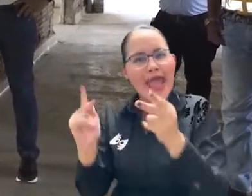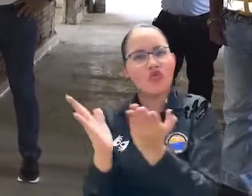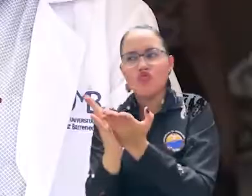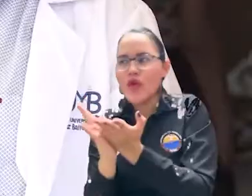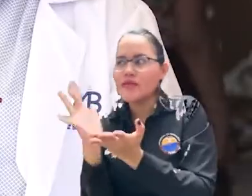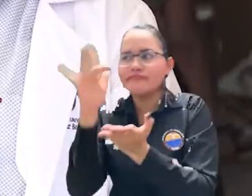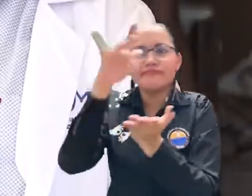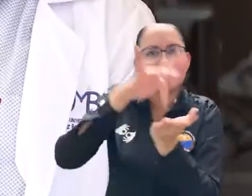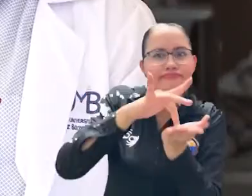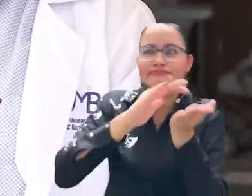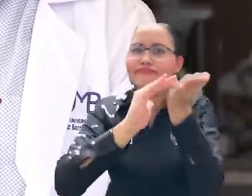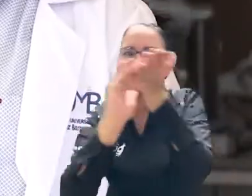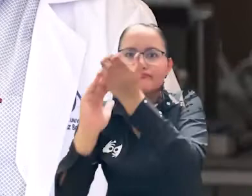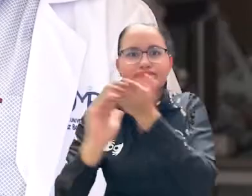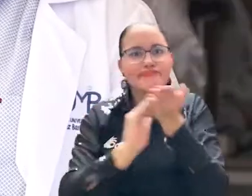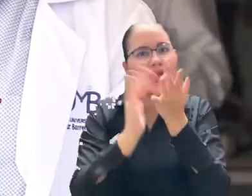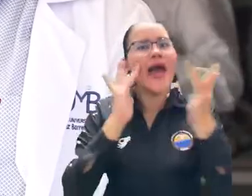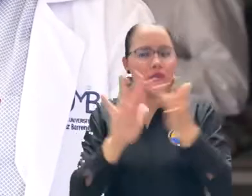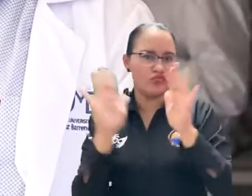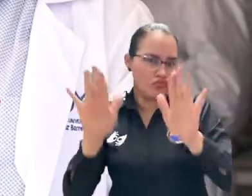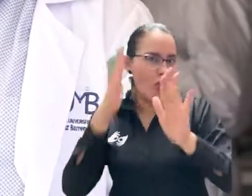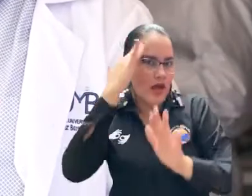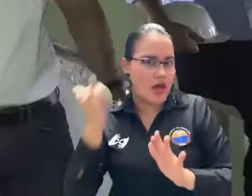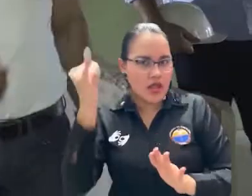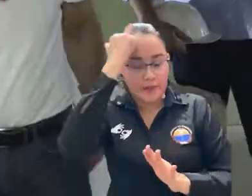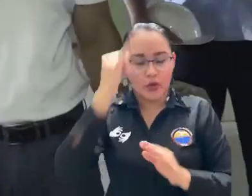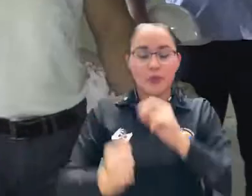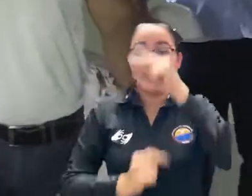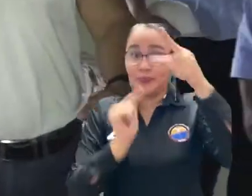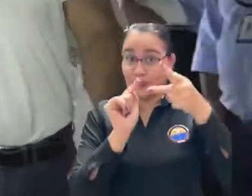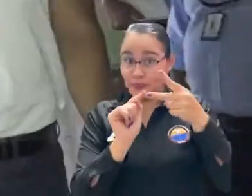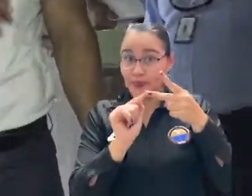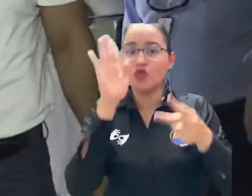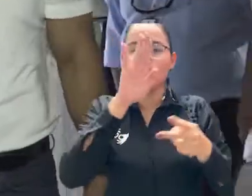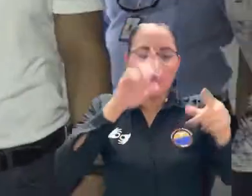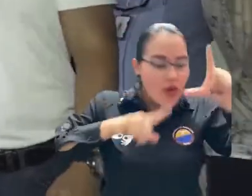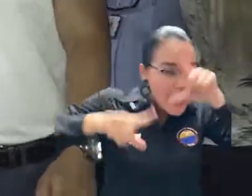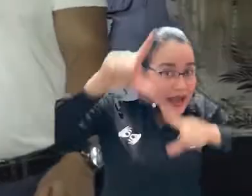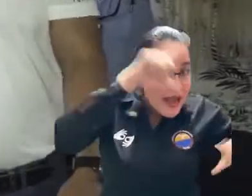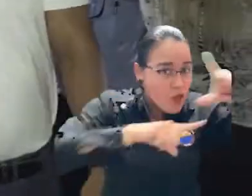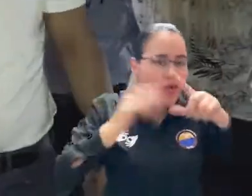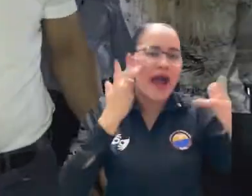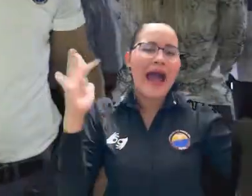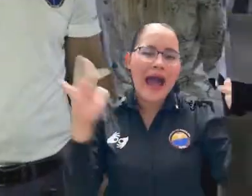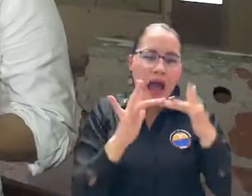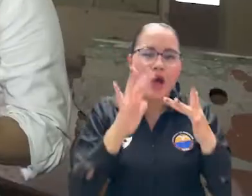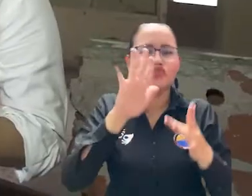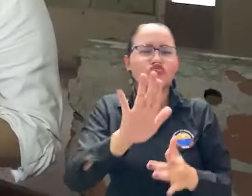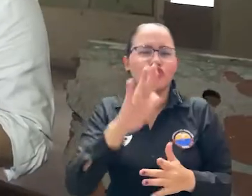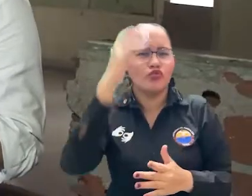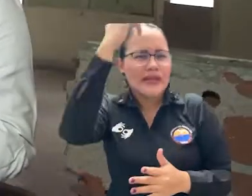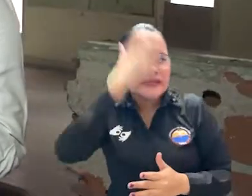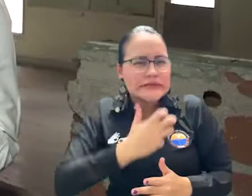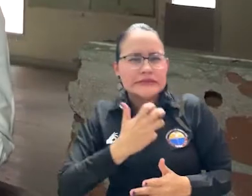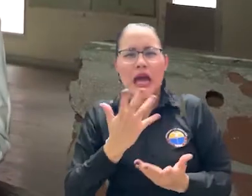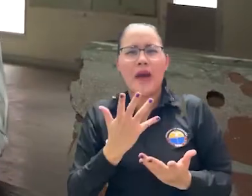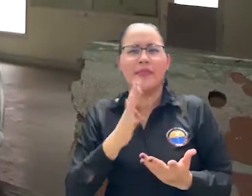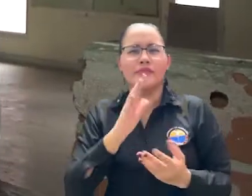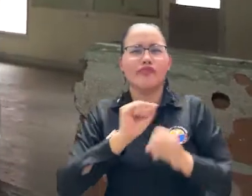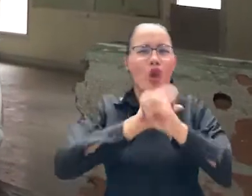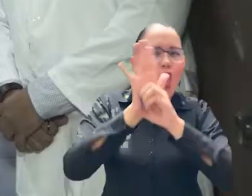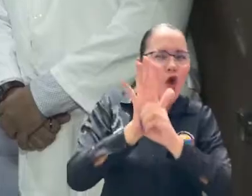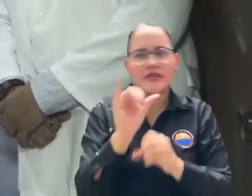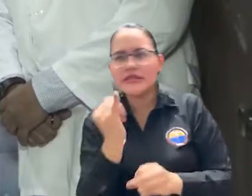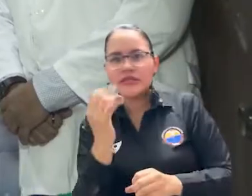es tener el laboratorio de diagnóstico de pruebas COVID-19 y una tercera,